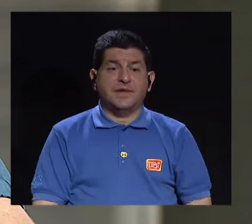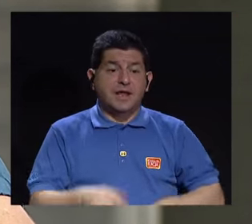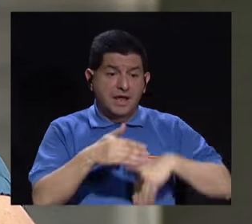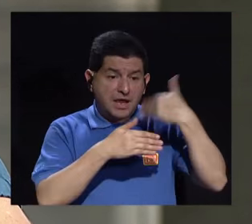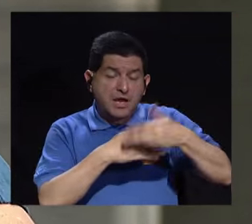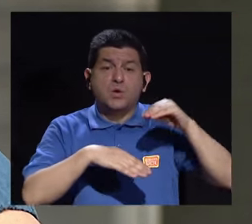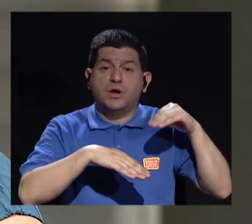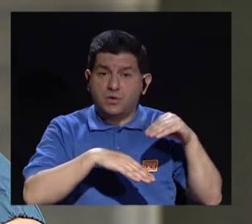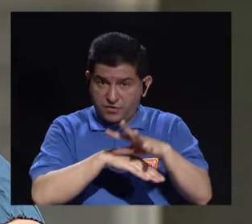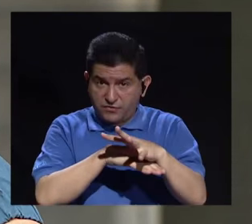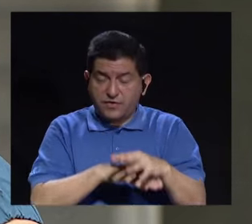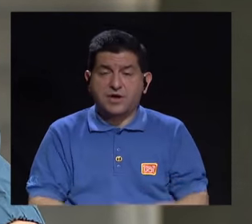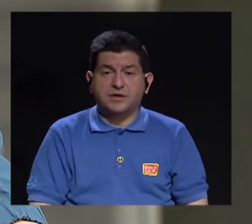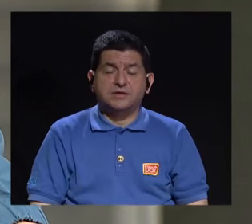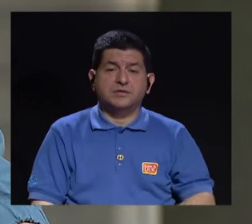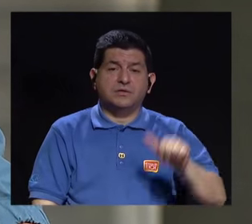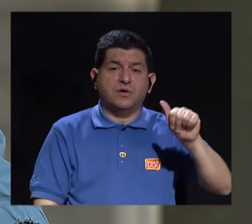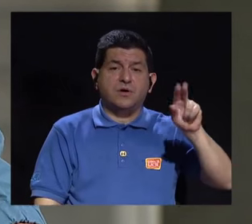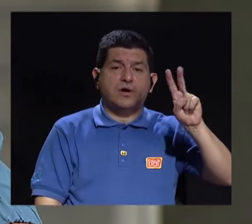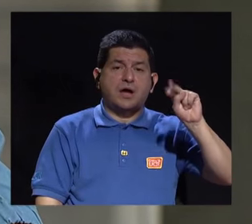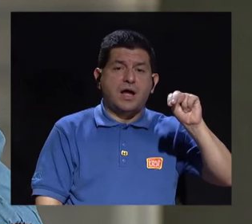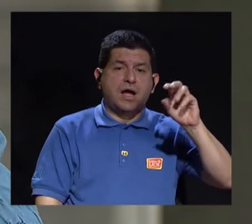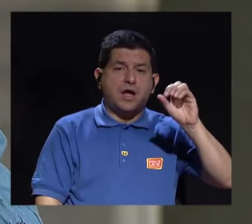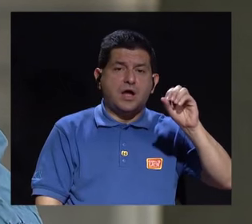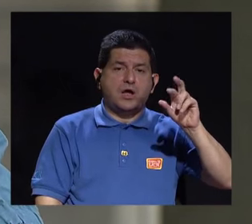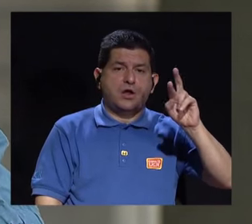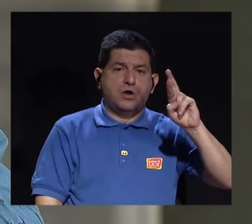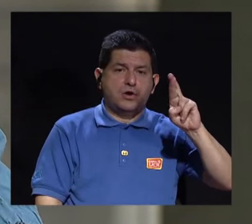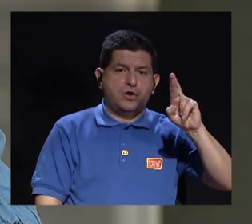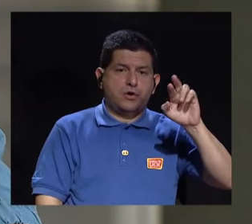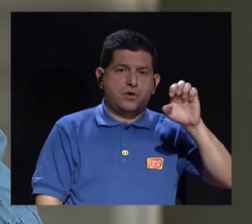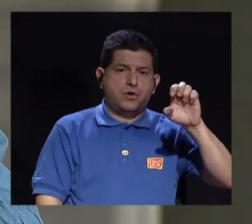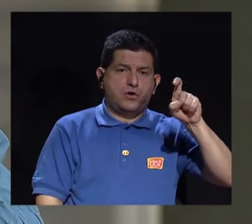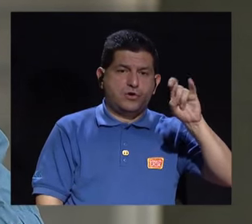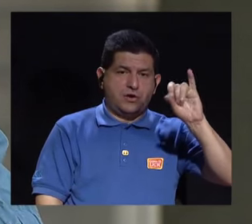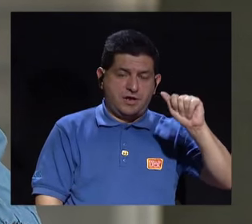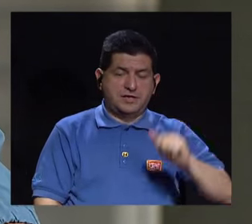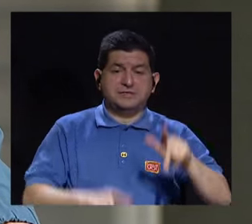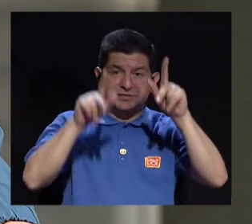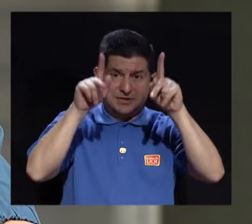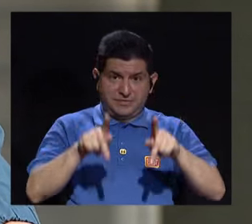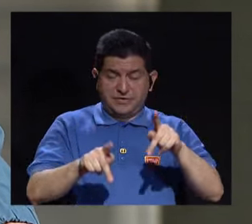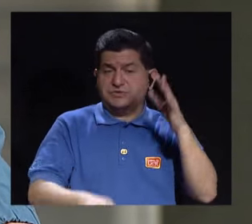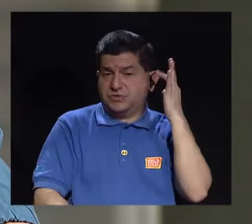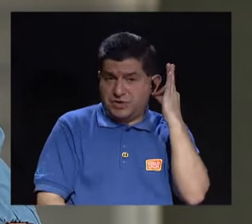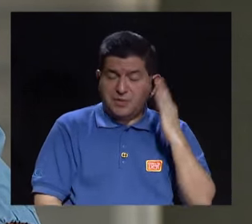bueno, en fin, y luego tenemos consecuencias como en la anorexia, la pérdida de la regla, en los casos extremos,